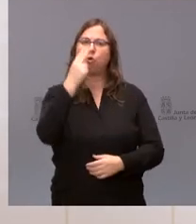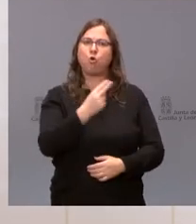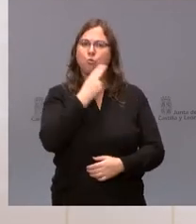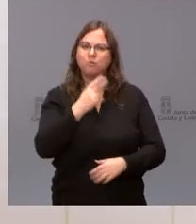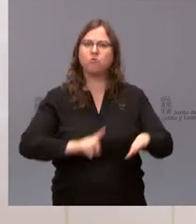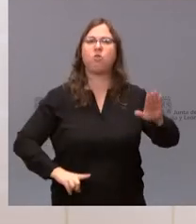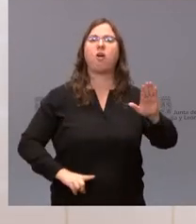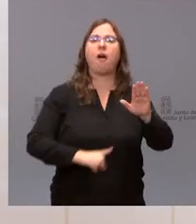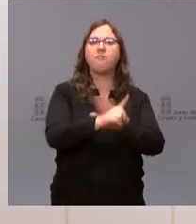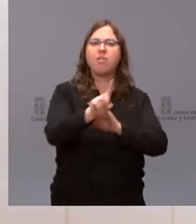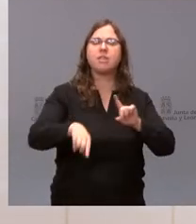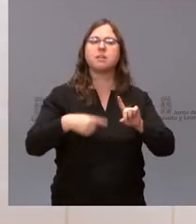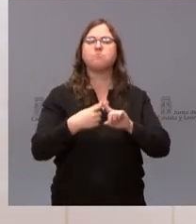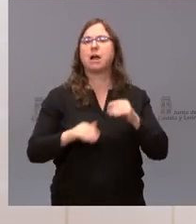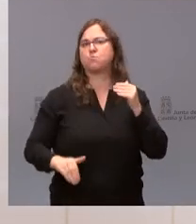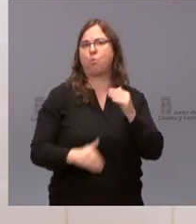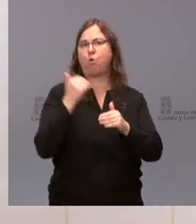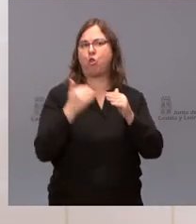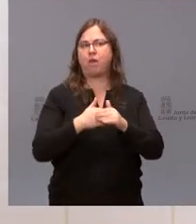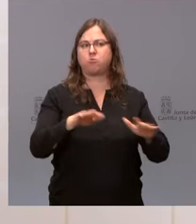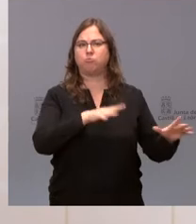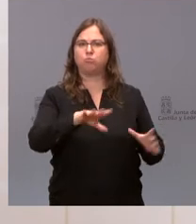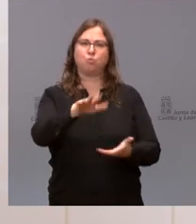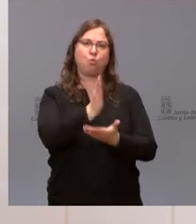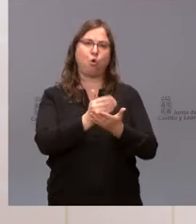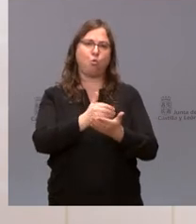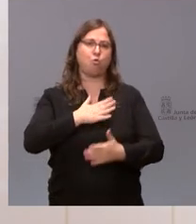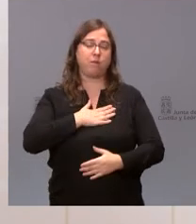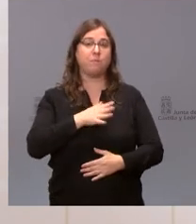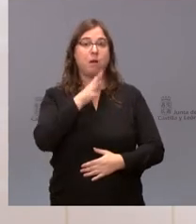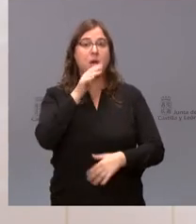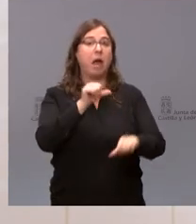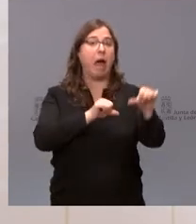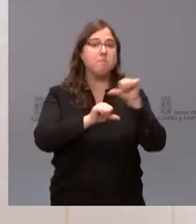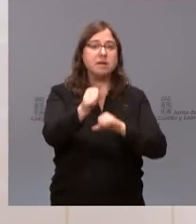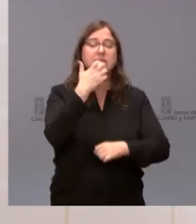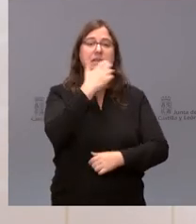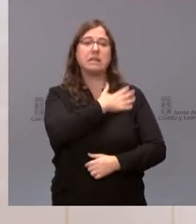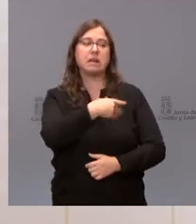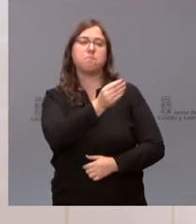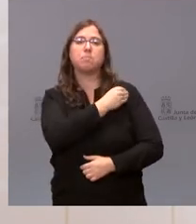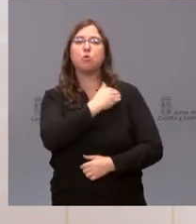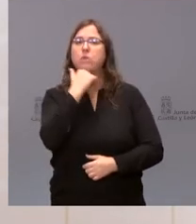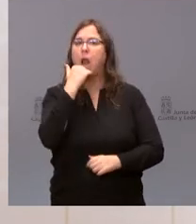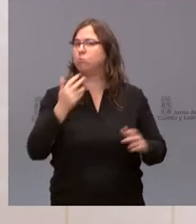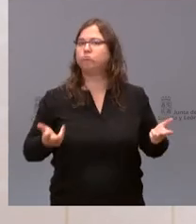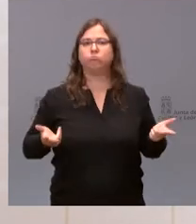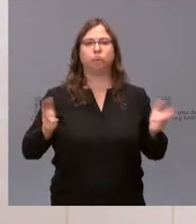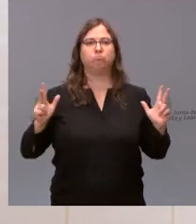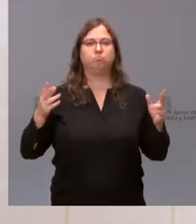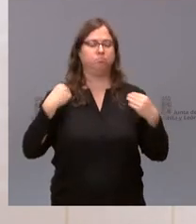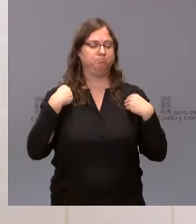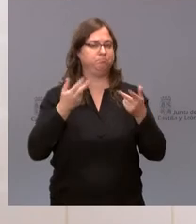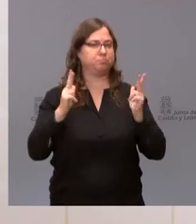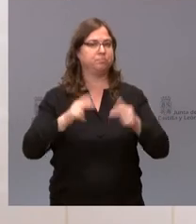avance y la modernización de nuestra comunidad autónoma. A partir de aquí, quieren realizar alguna pregunta, estoy a su disposición.